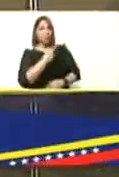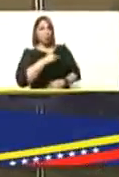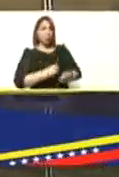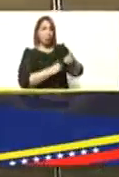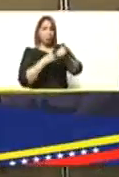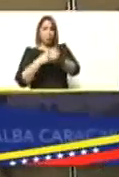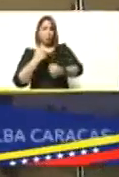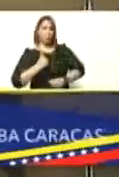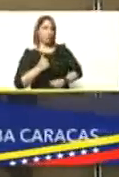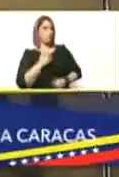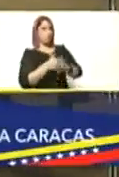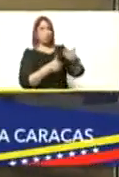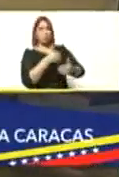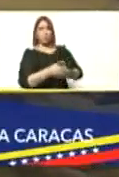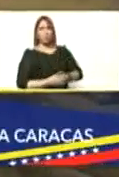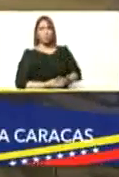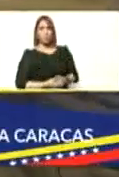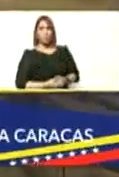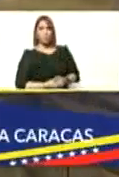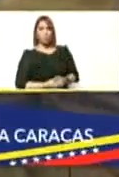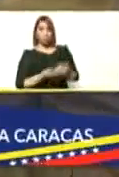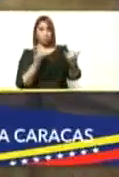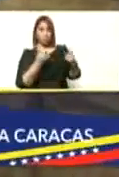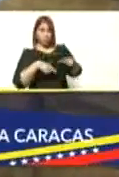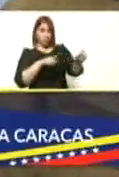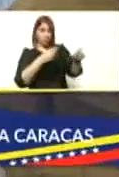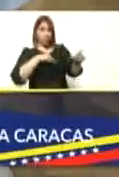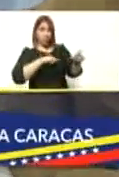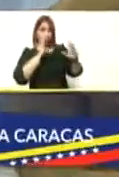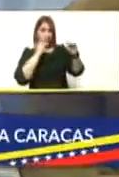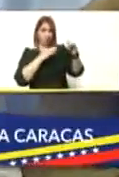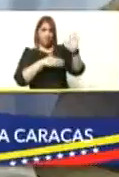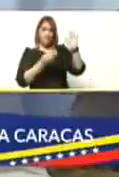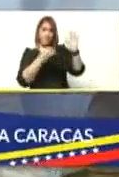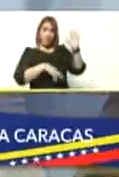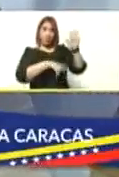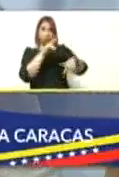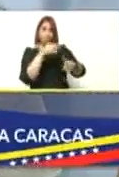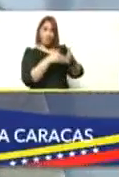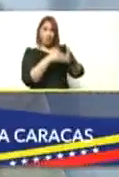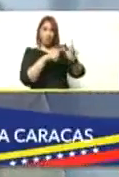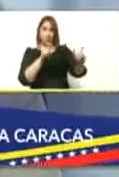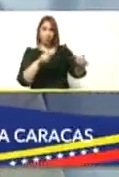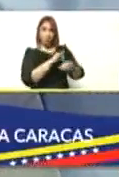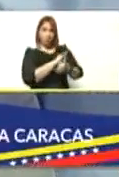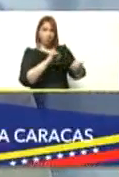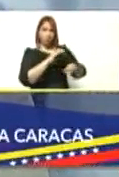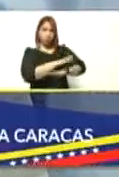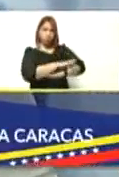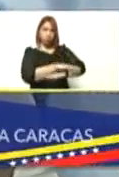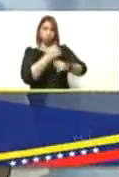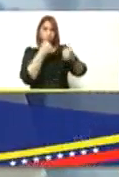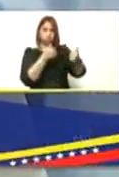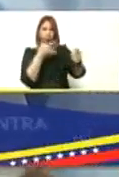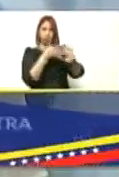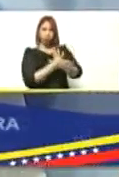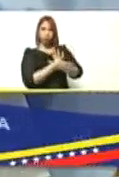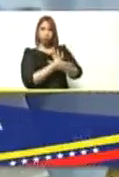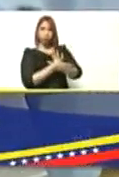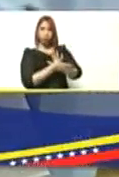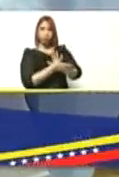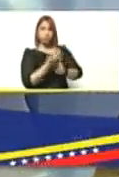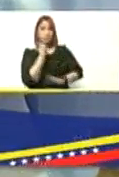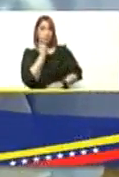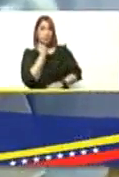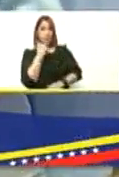para cualquier proceso en este espacio hemos atendido a más de 12 mil personas que han sido tratadas en función a los síntomas